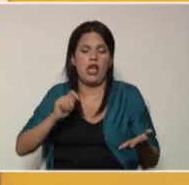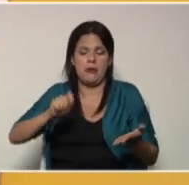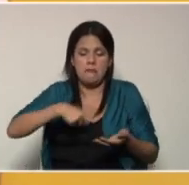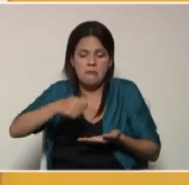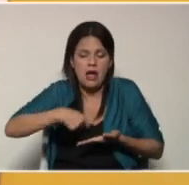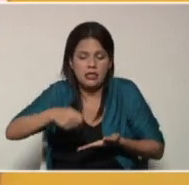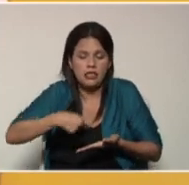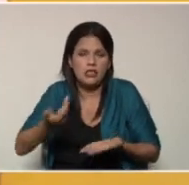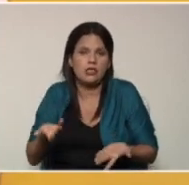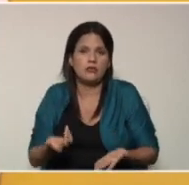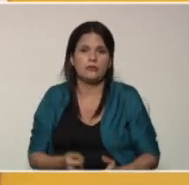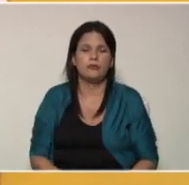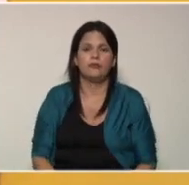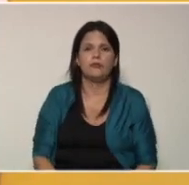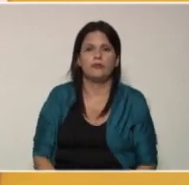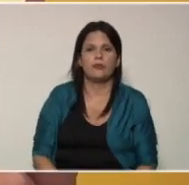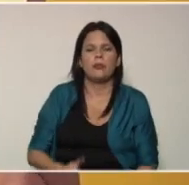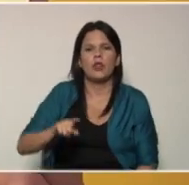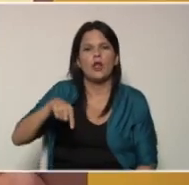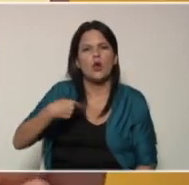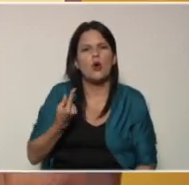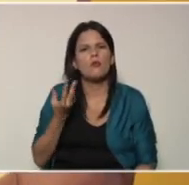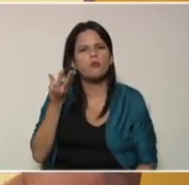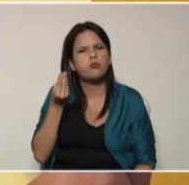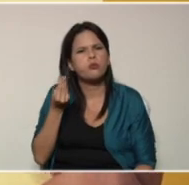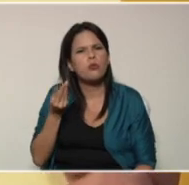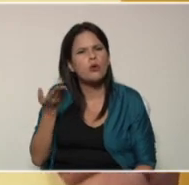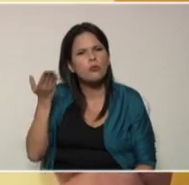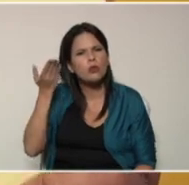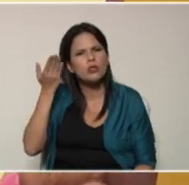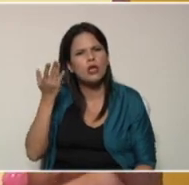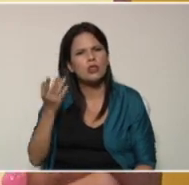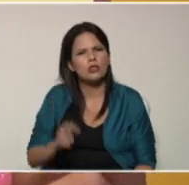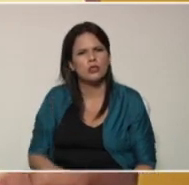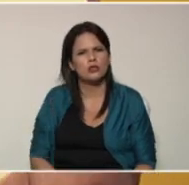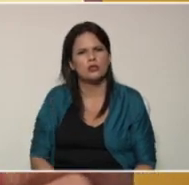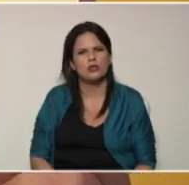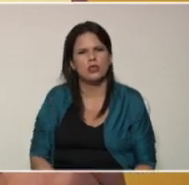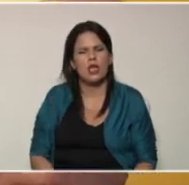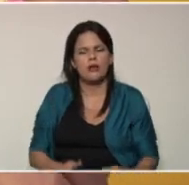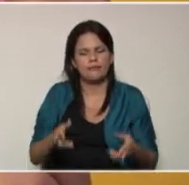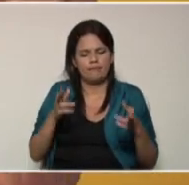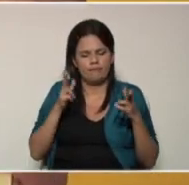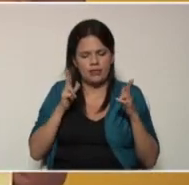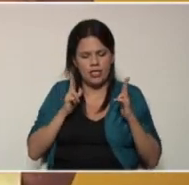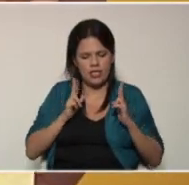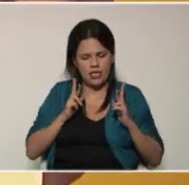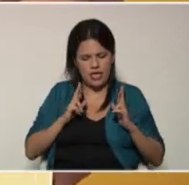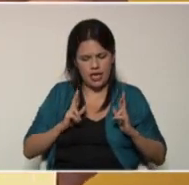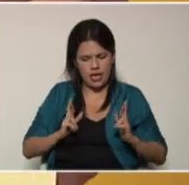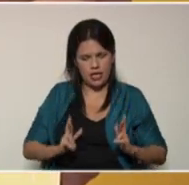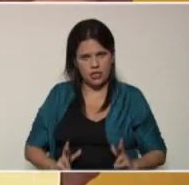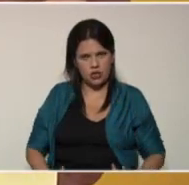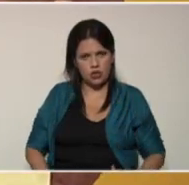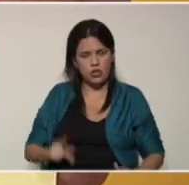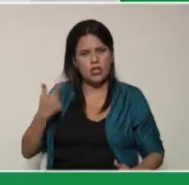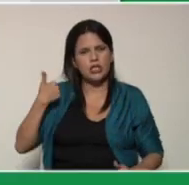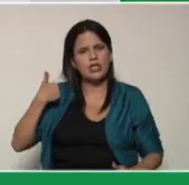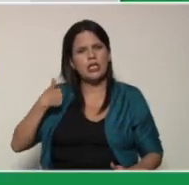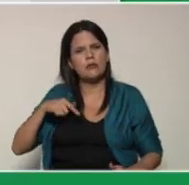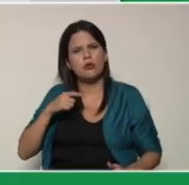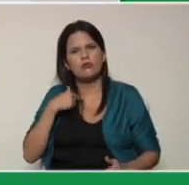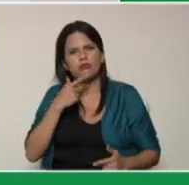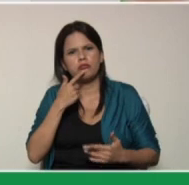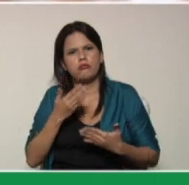significativo. Luego, es muy importante este espacio del descanso. Debemos de ofrecerle al